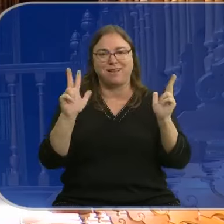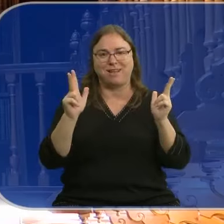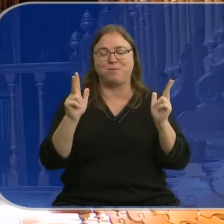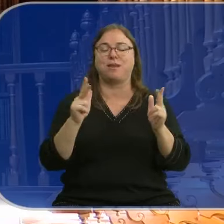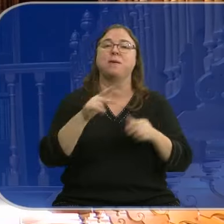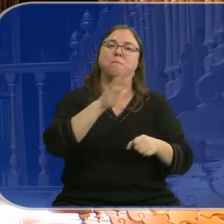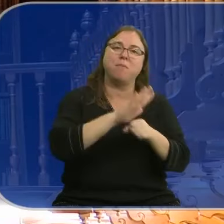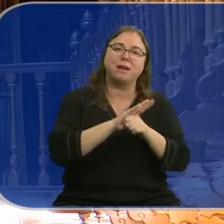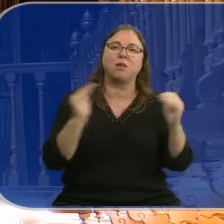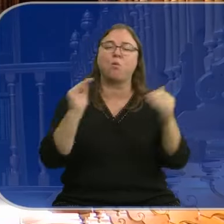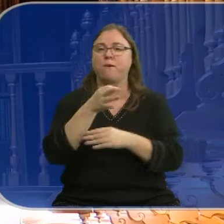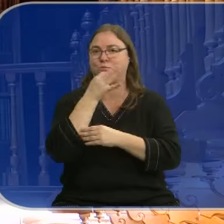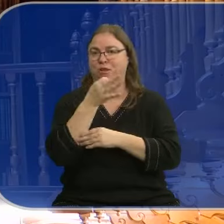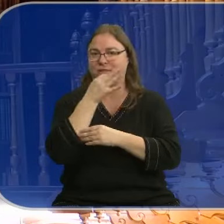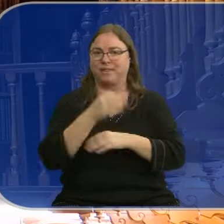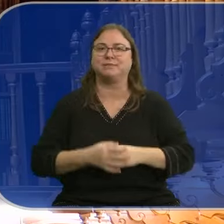martes y jueves por la tarde.